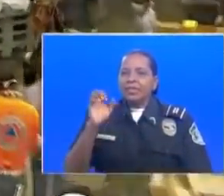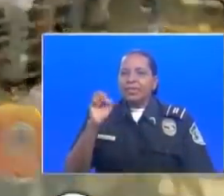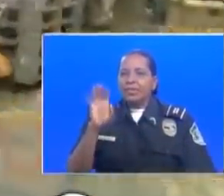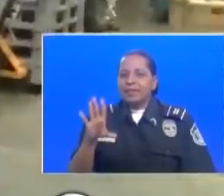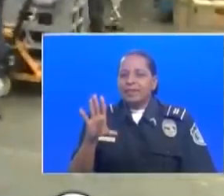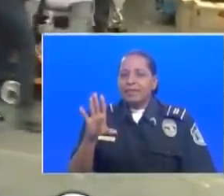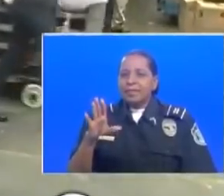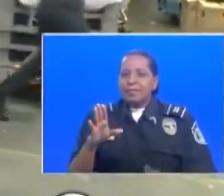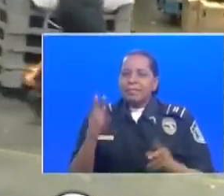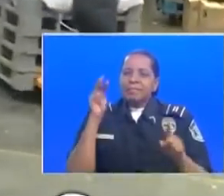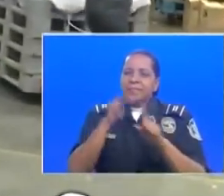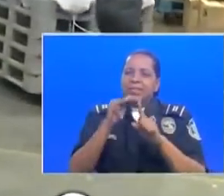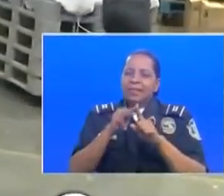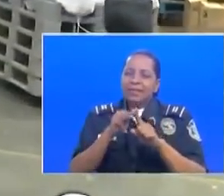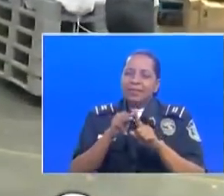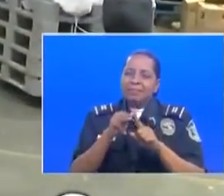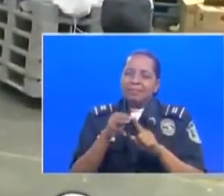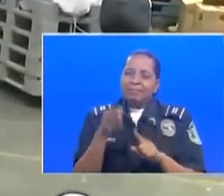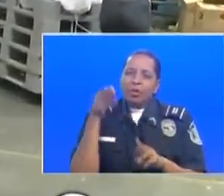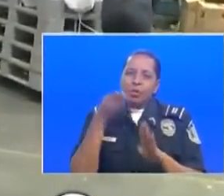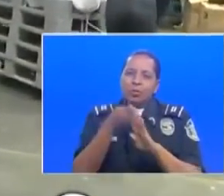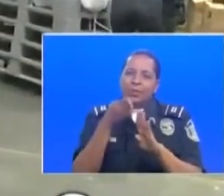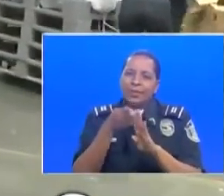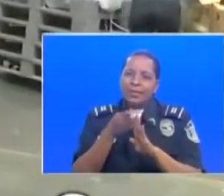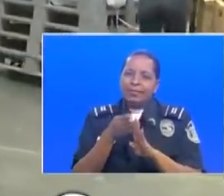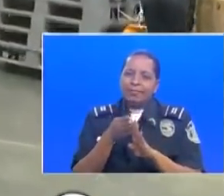cumplida, Panamá. Todos saldremos de esta. Adelante, fuerza.